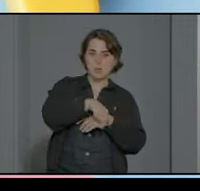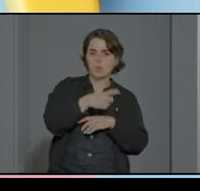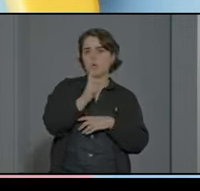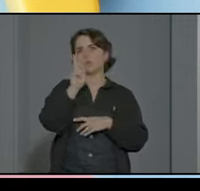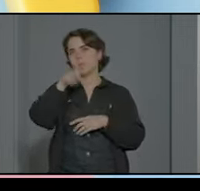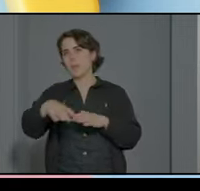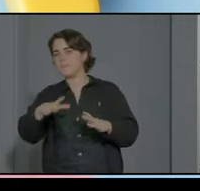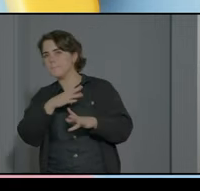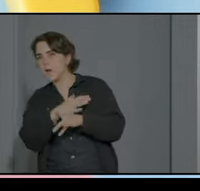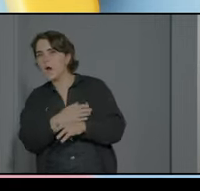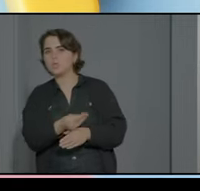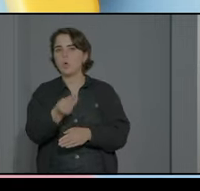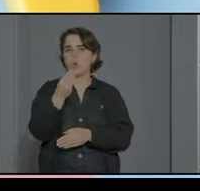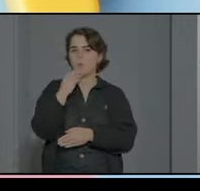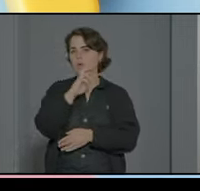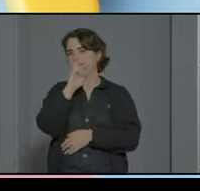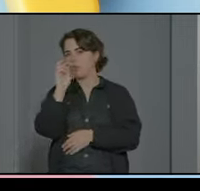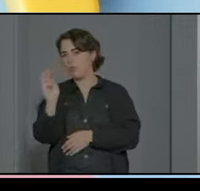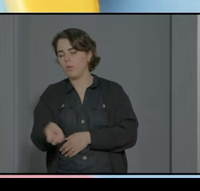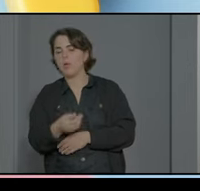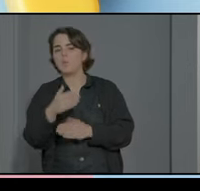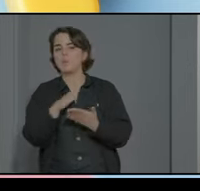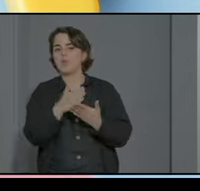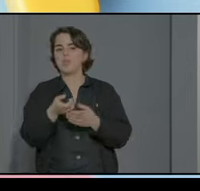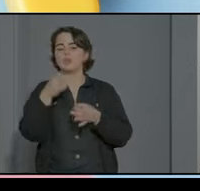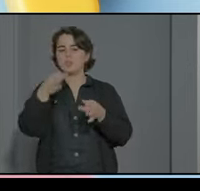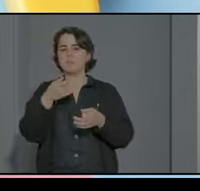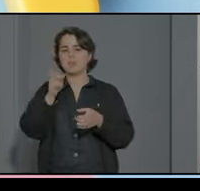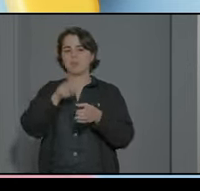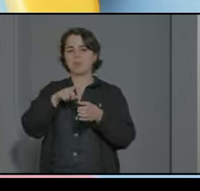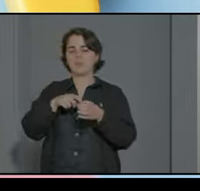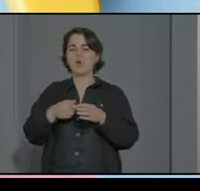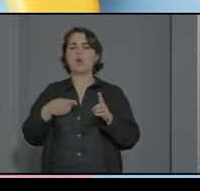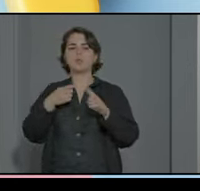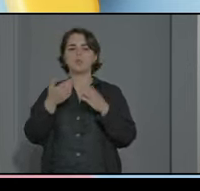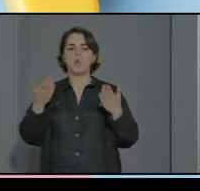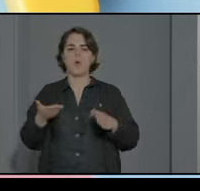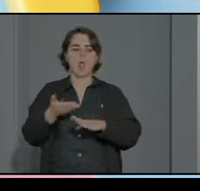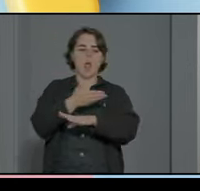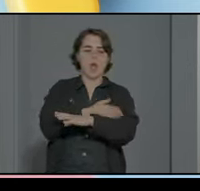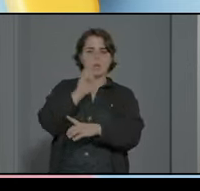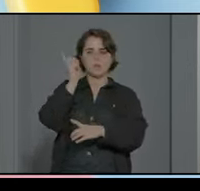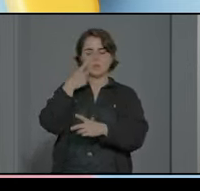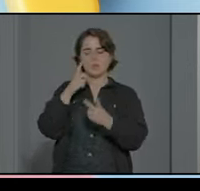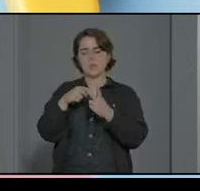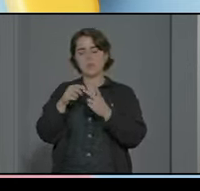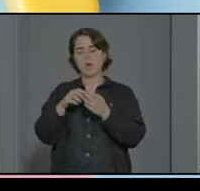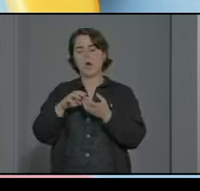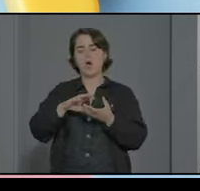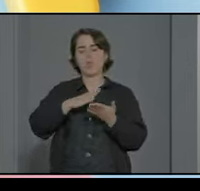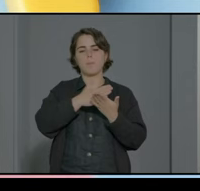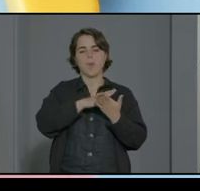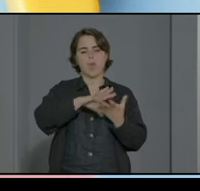en los patios comedores y demás con el objeto de anticipar ayudar y adaptar la actividad